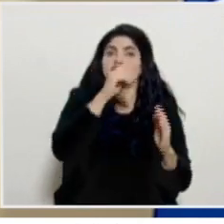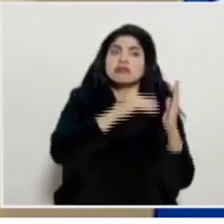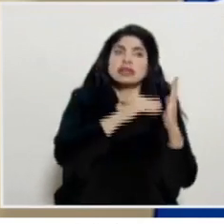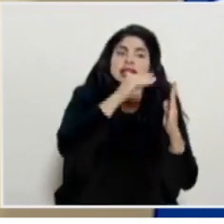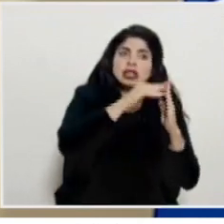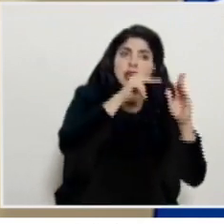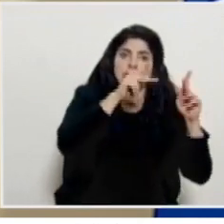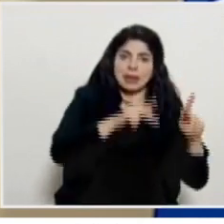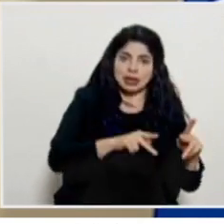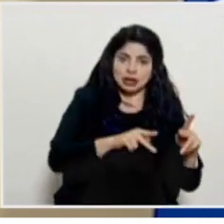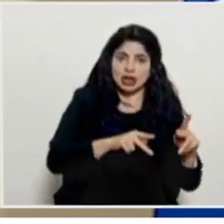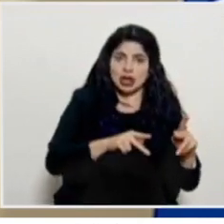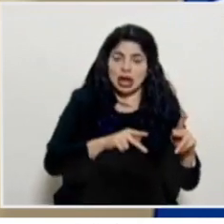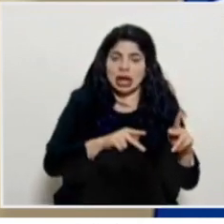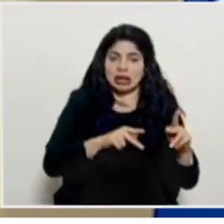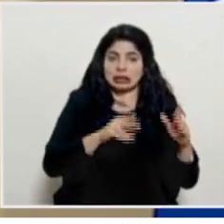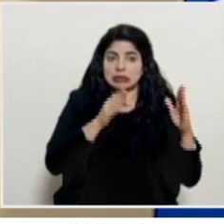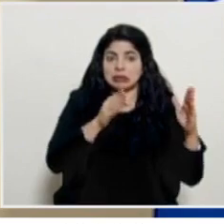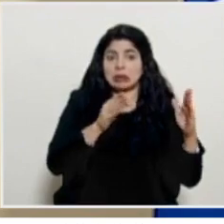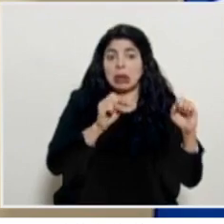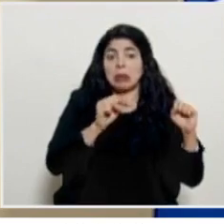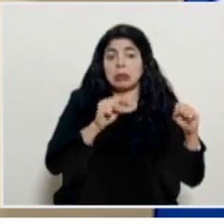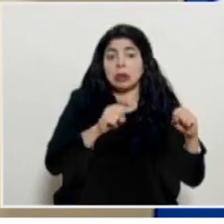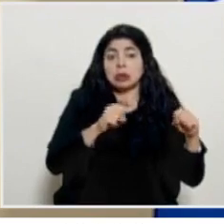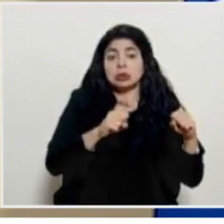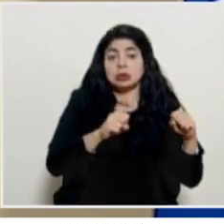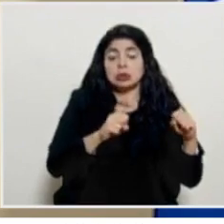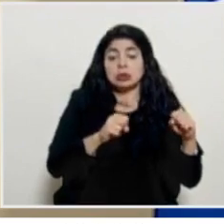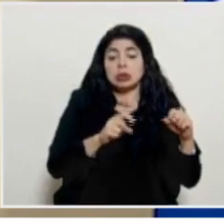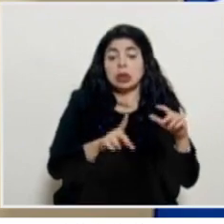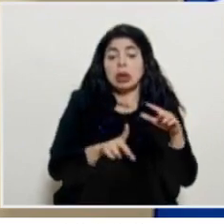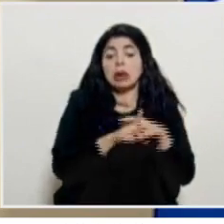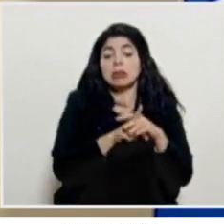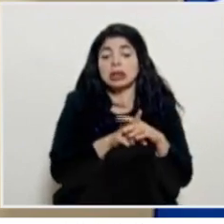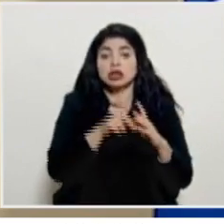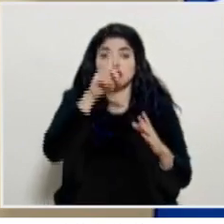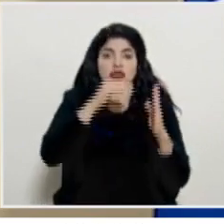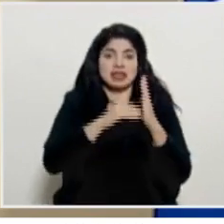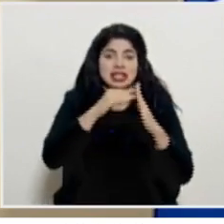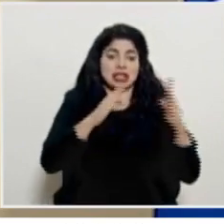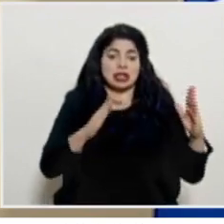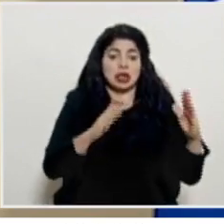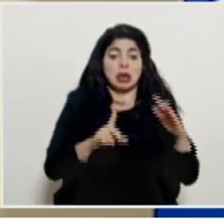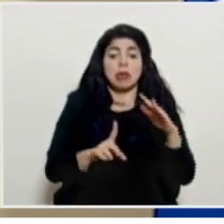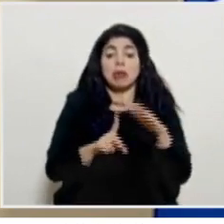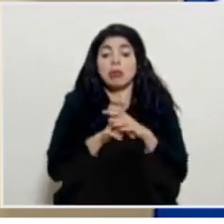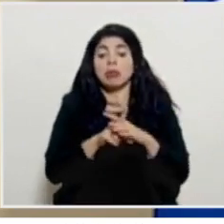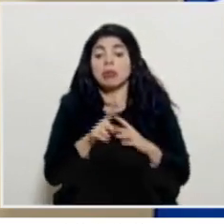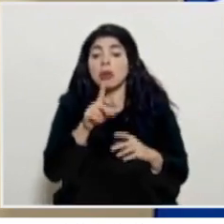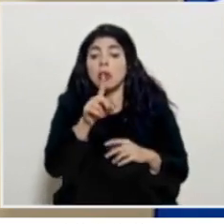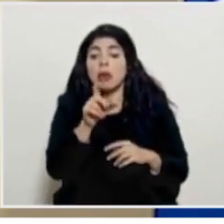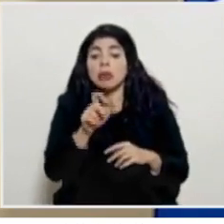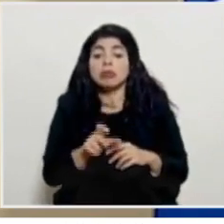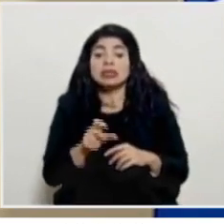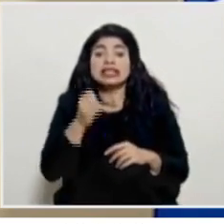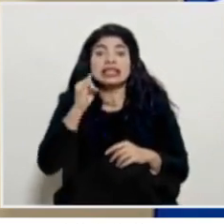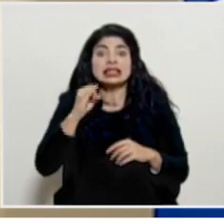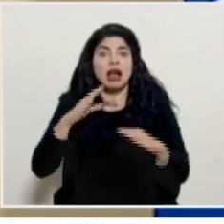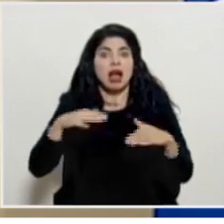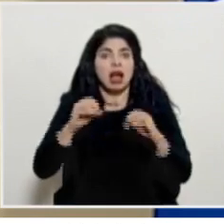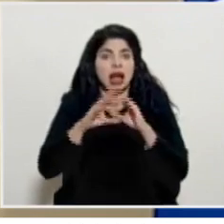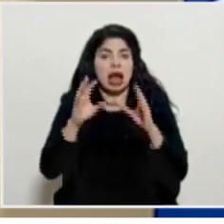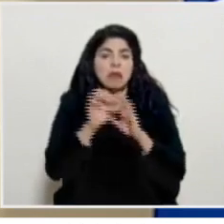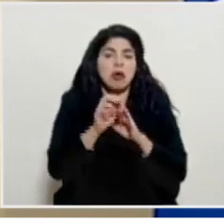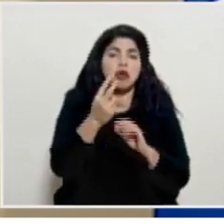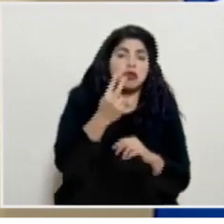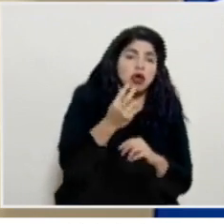de personas que eventualmente podrían tener un evento coagulatorio sin una demostración clara que son de